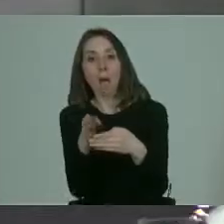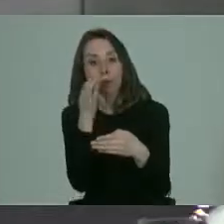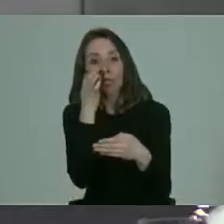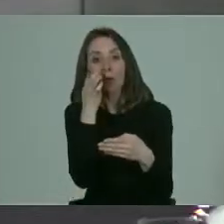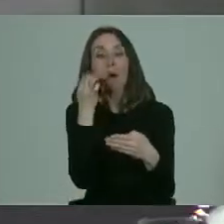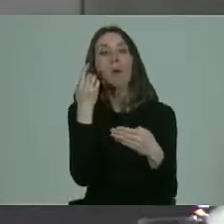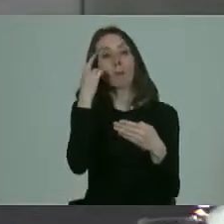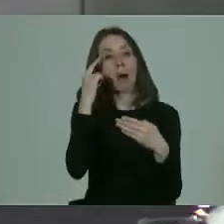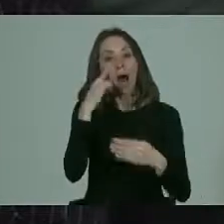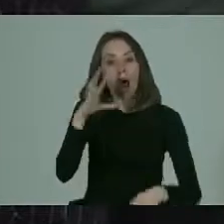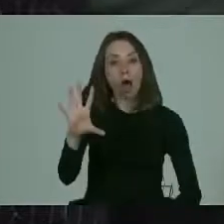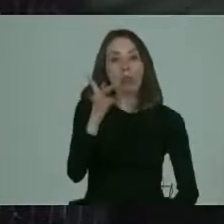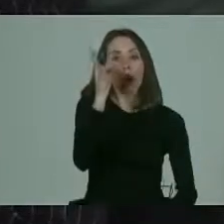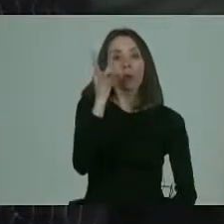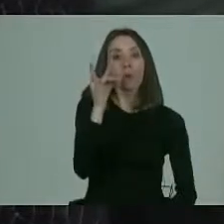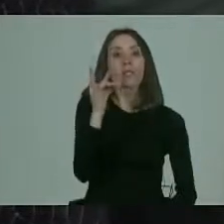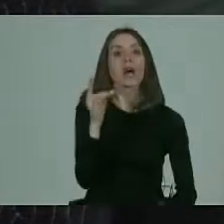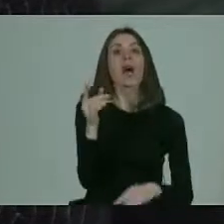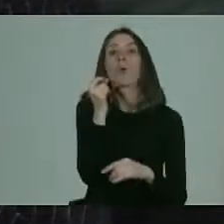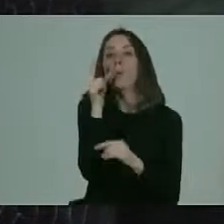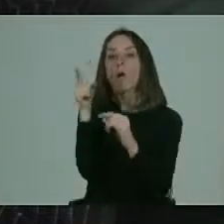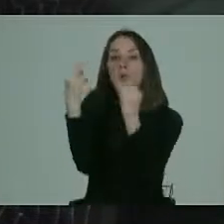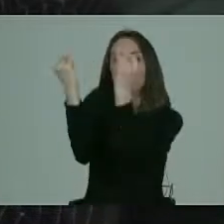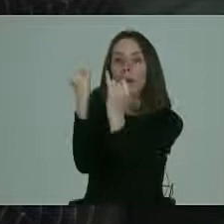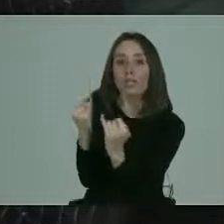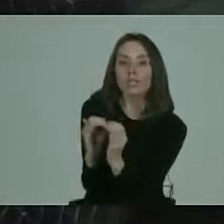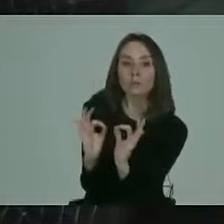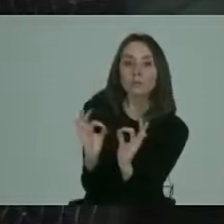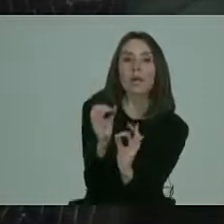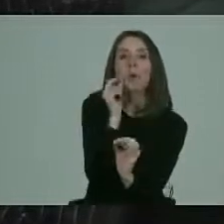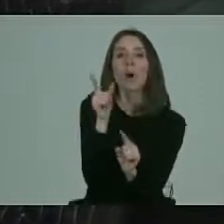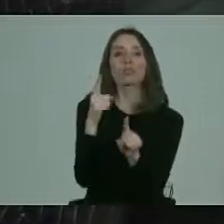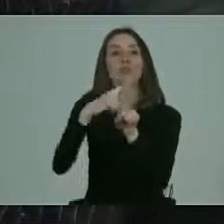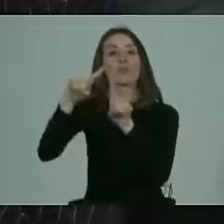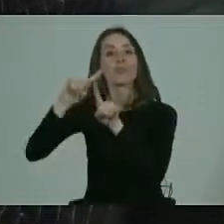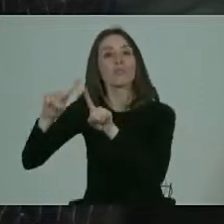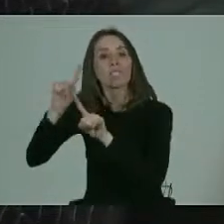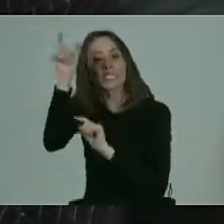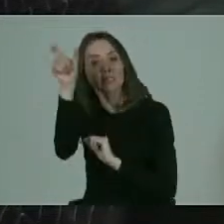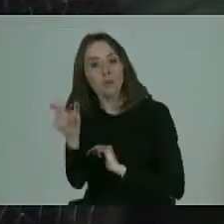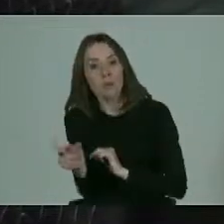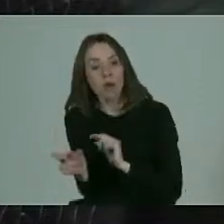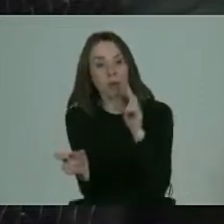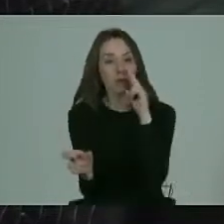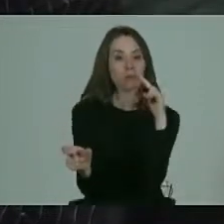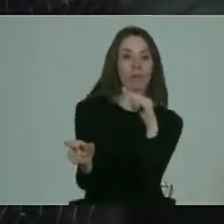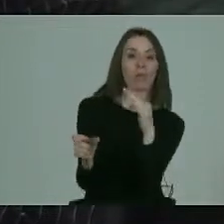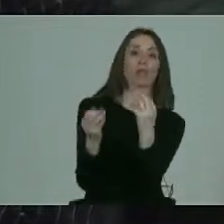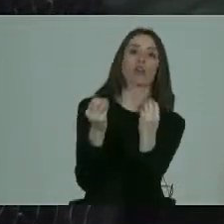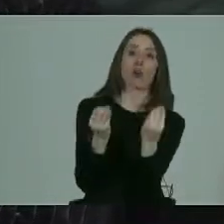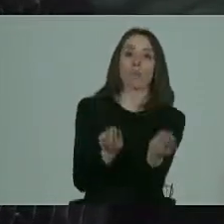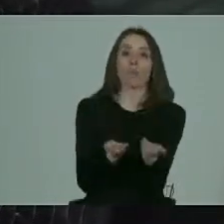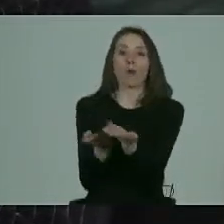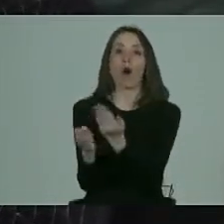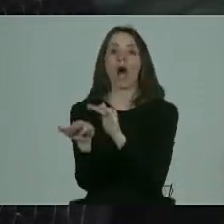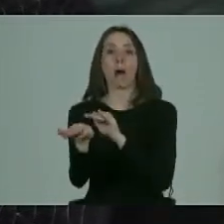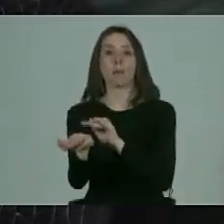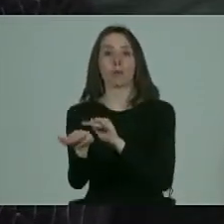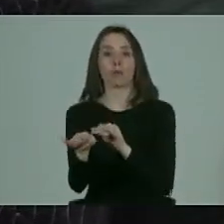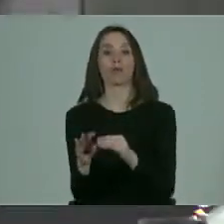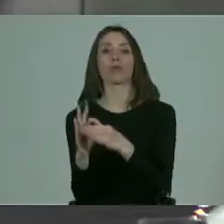lleve a poder darnos cuenta de cuál es su particularidad cuál es su diversificación y por lo tanto poder ver de qué forma podemos brindar apoyo